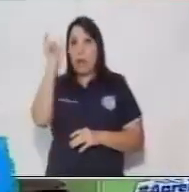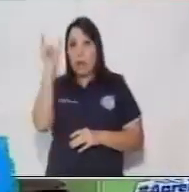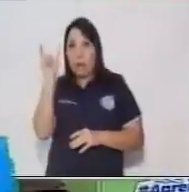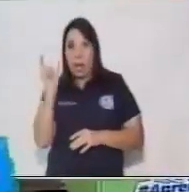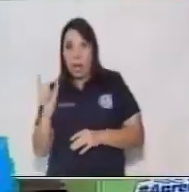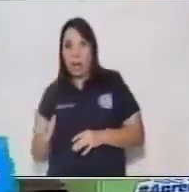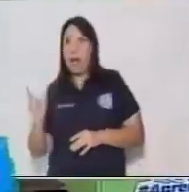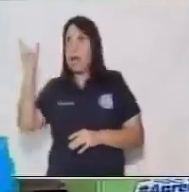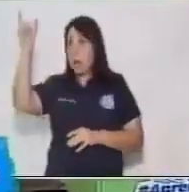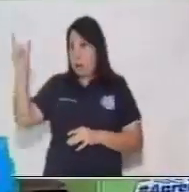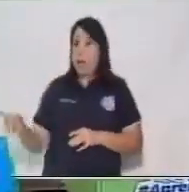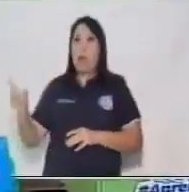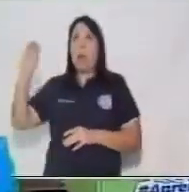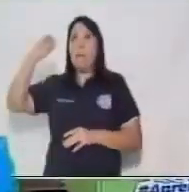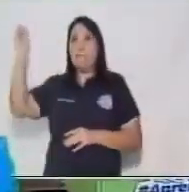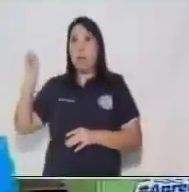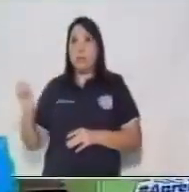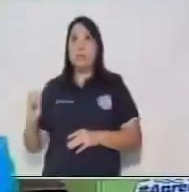gasto.